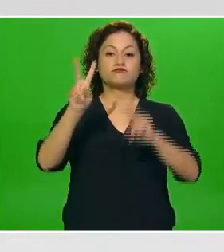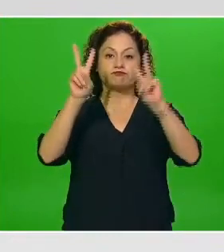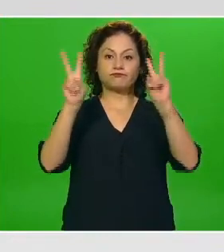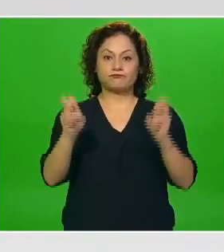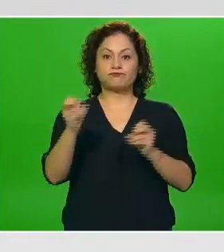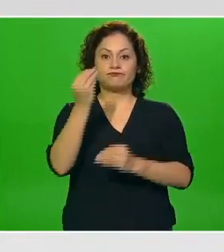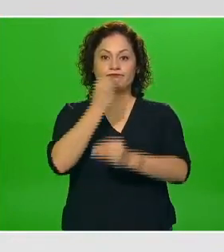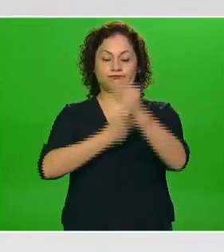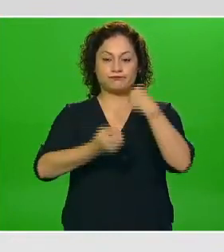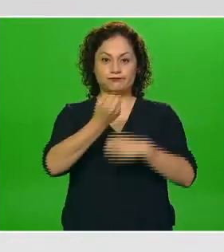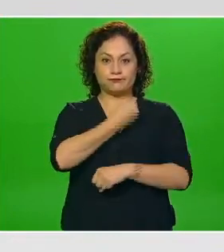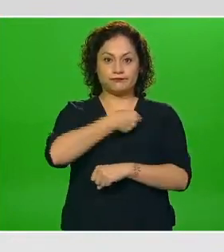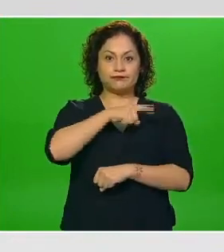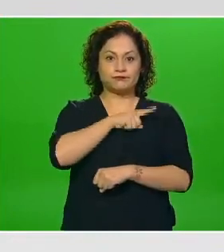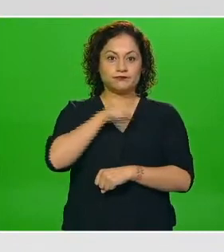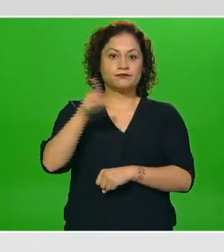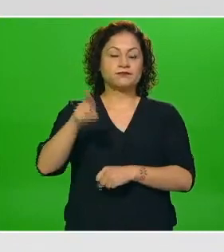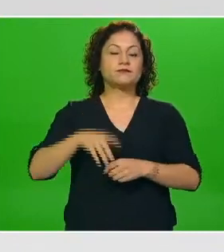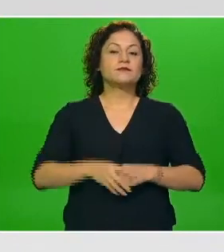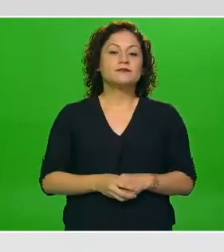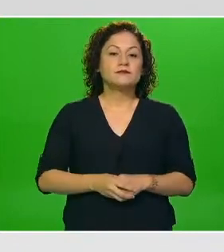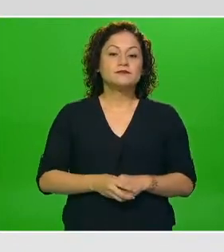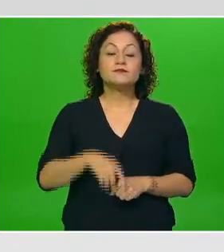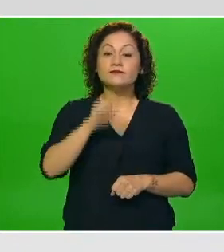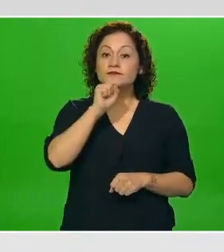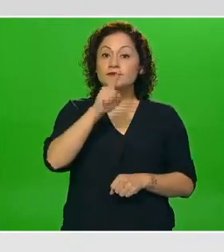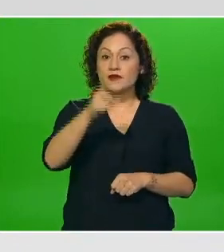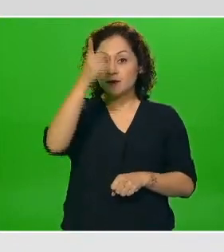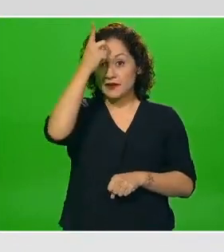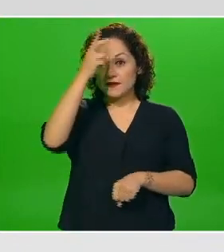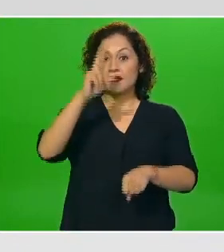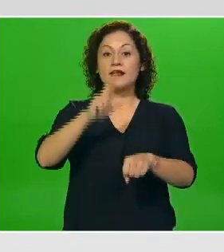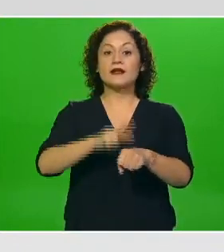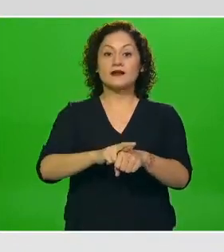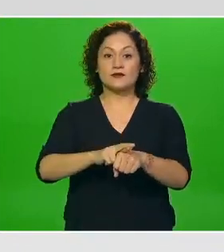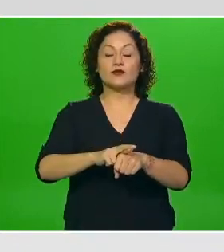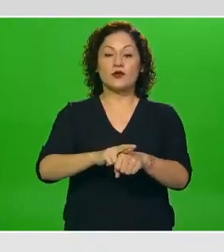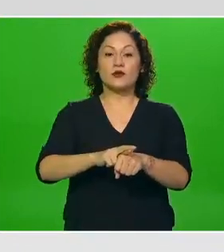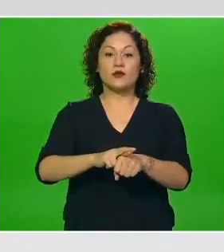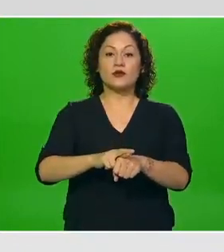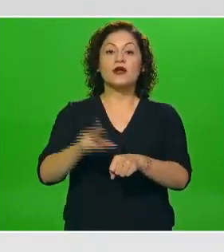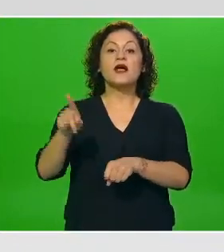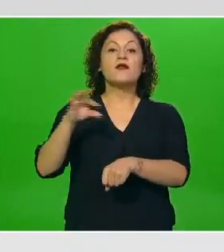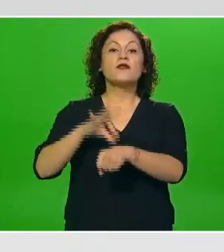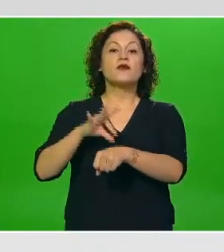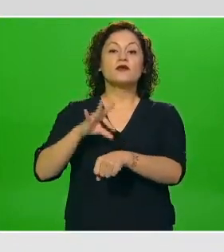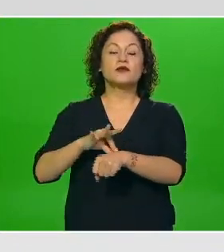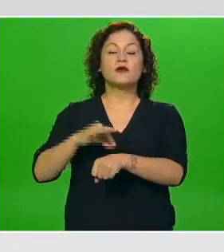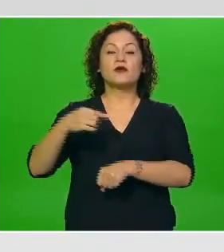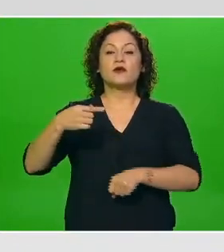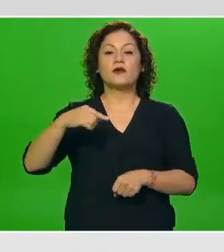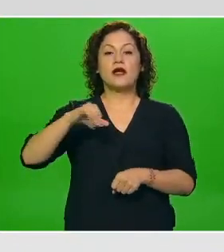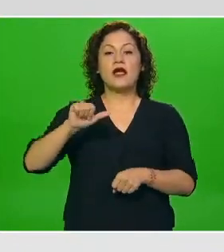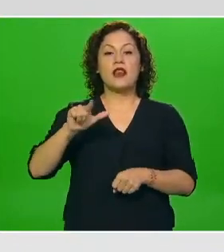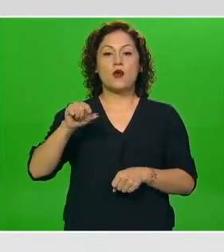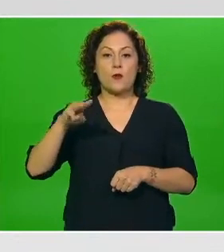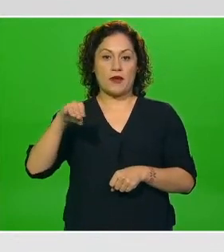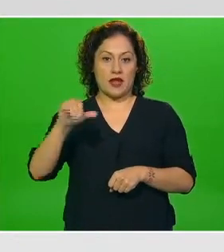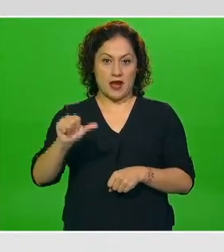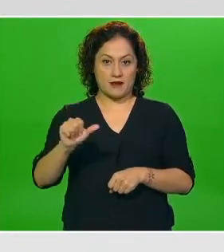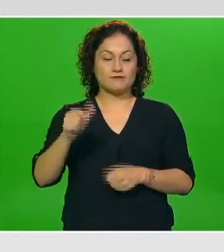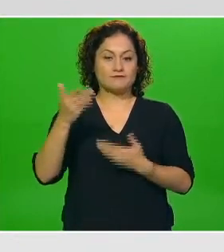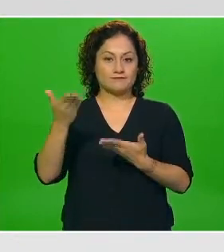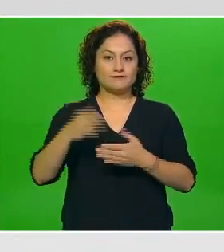y nuestro apreciado director general de epidemiología el doctor José Luis Alomía Segarra iniciaremos,